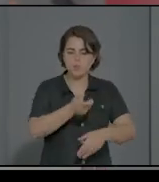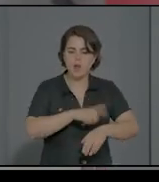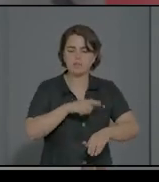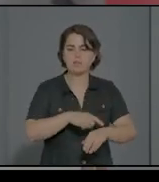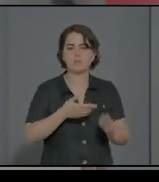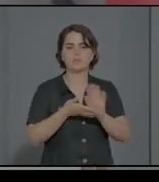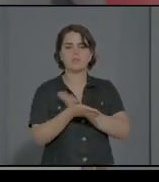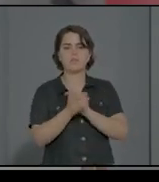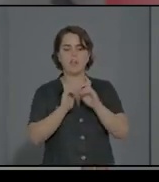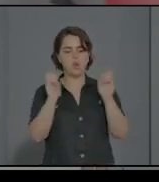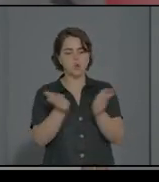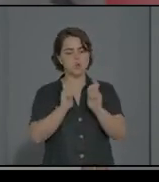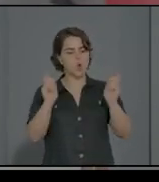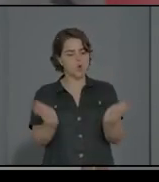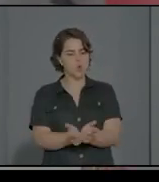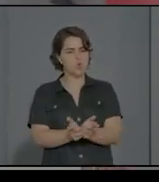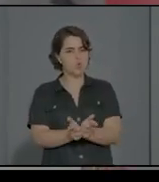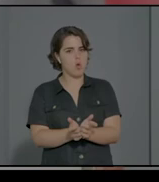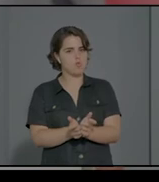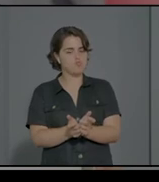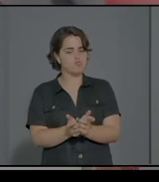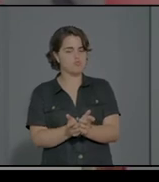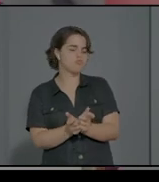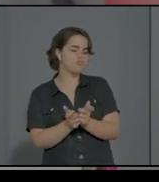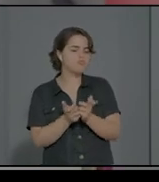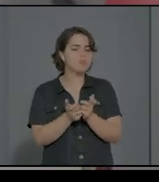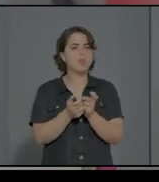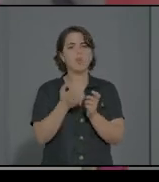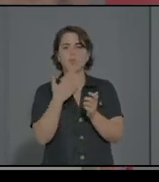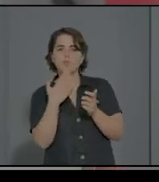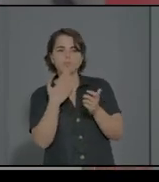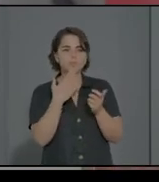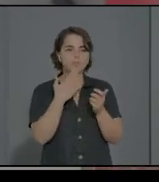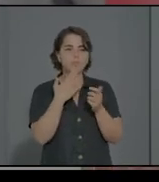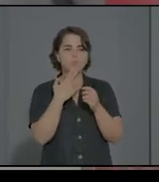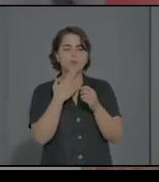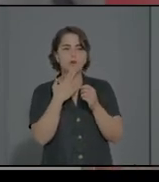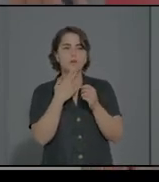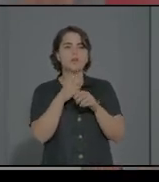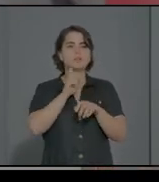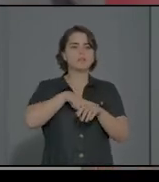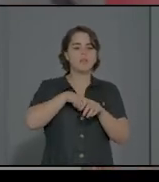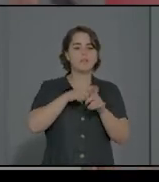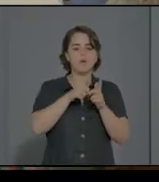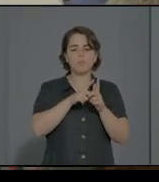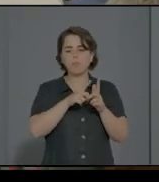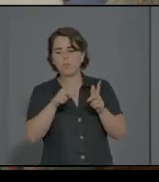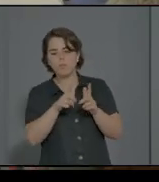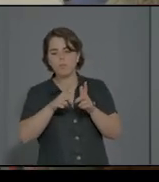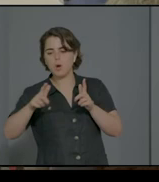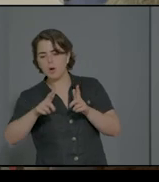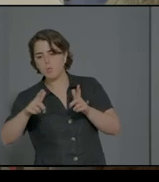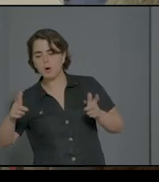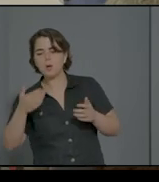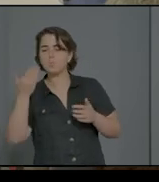reuniones, digamos, son más espaciadas cada cierto tiempo. Pero es importante que participen, si el padre y